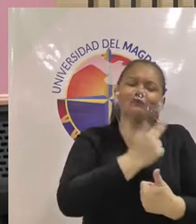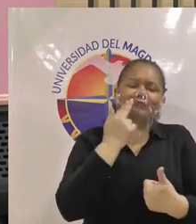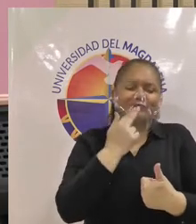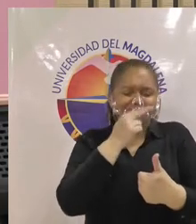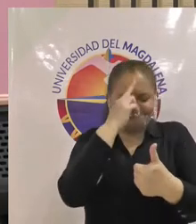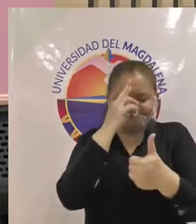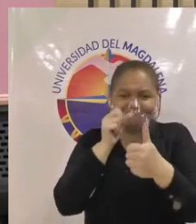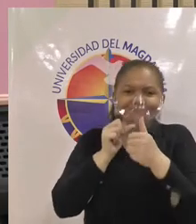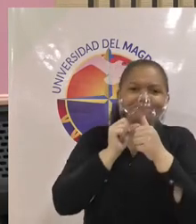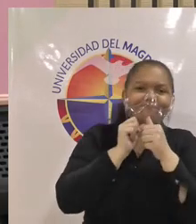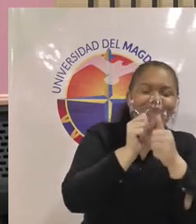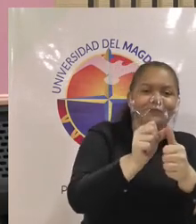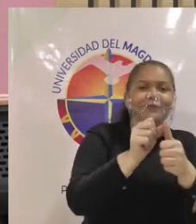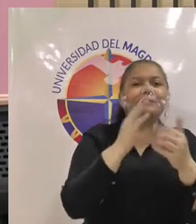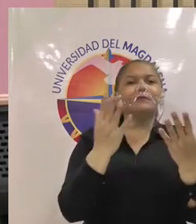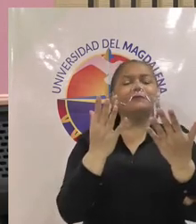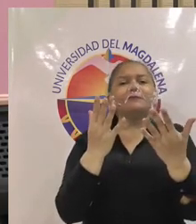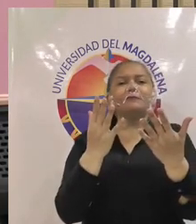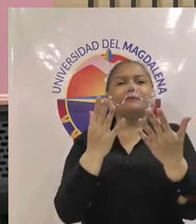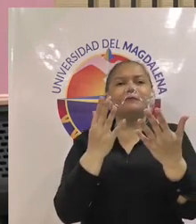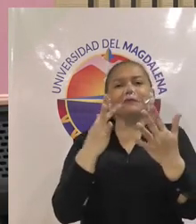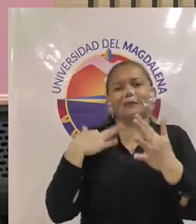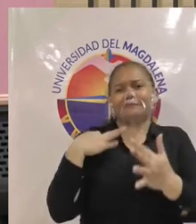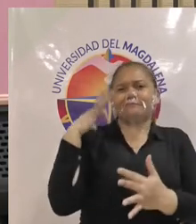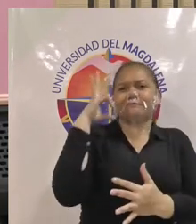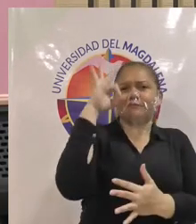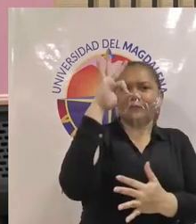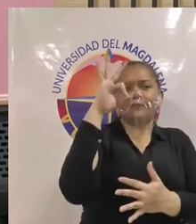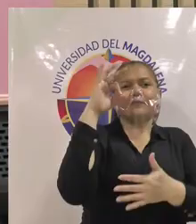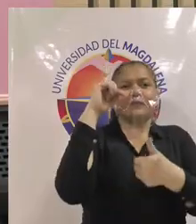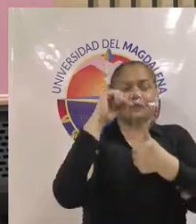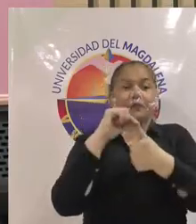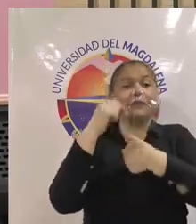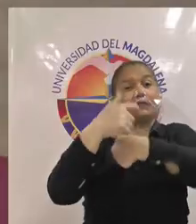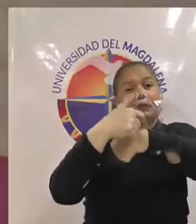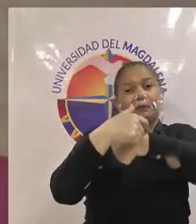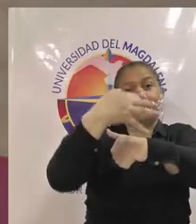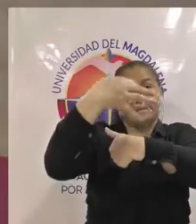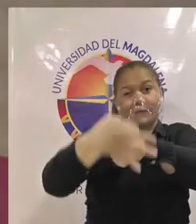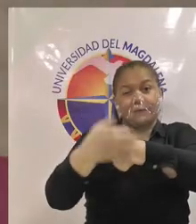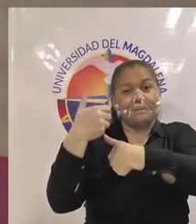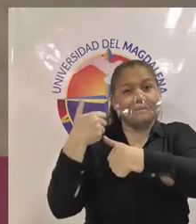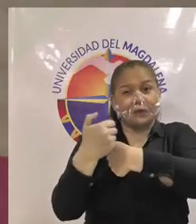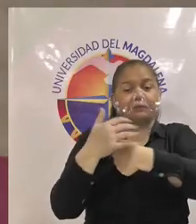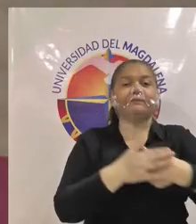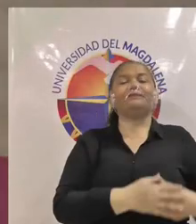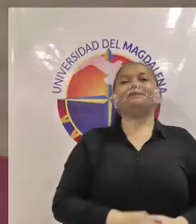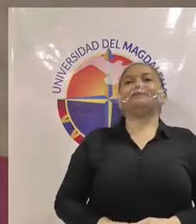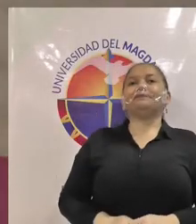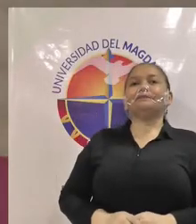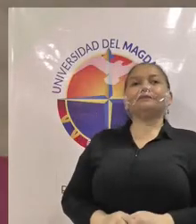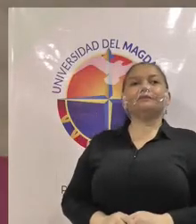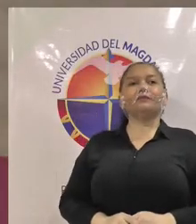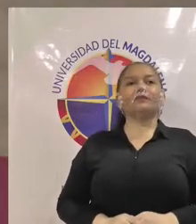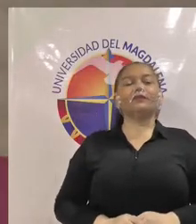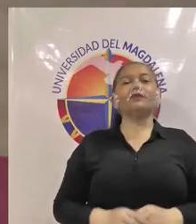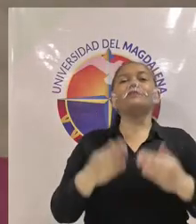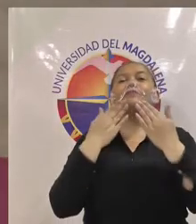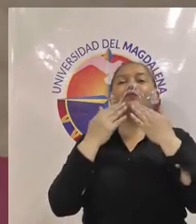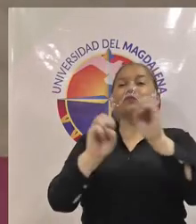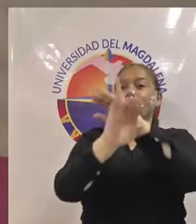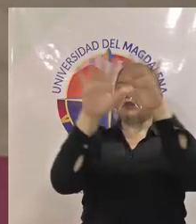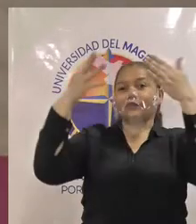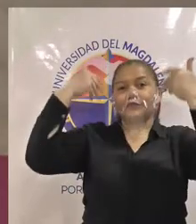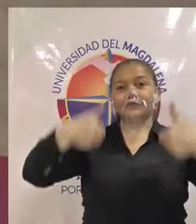para tener el tiempo exacto ok buenos días me presento para los que no me